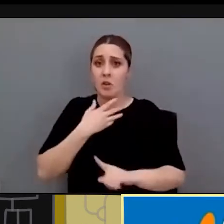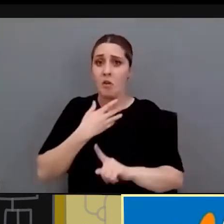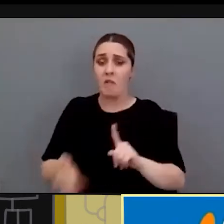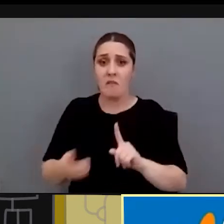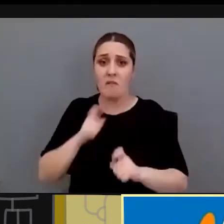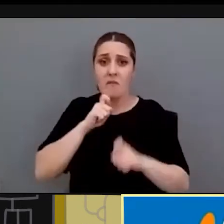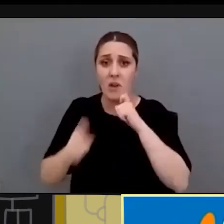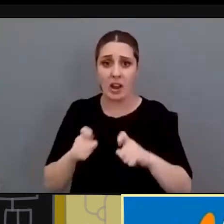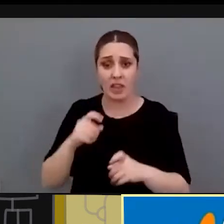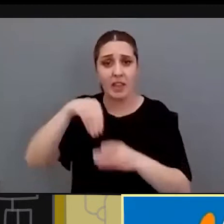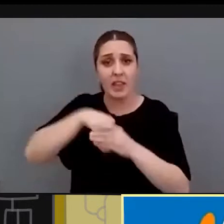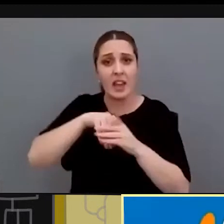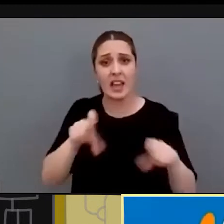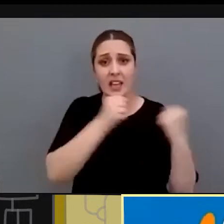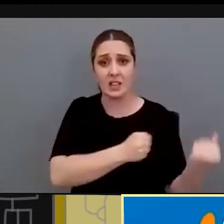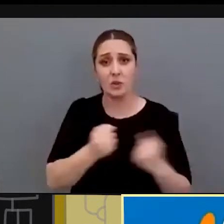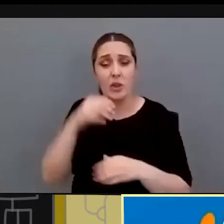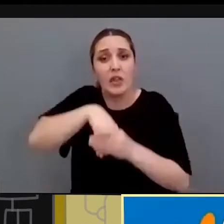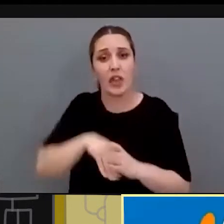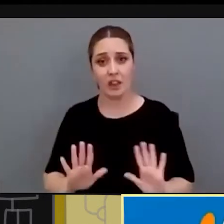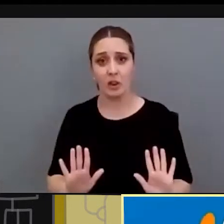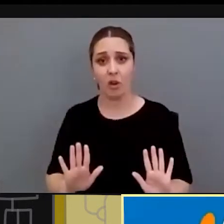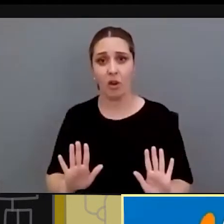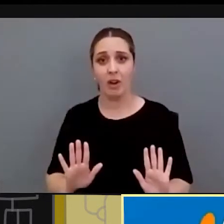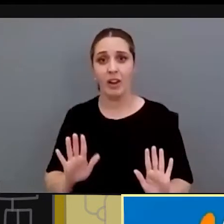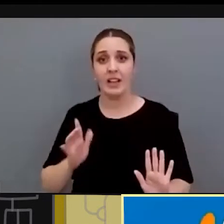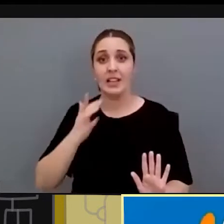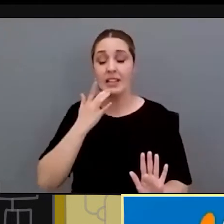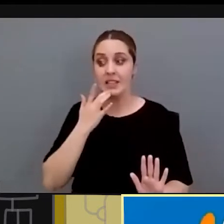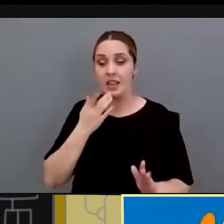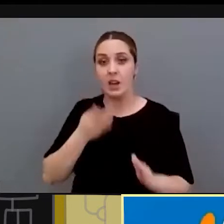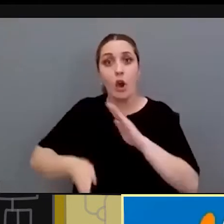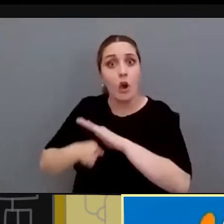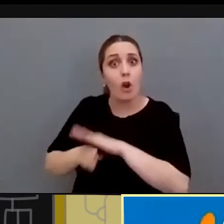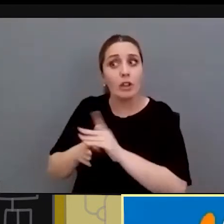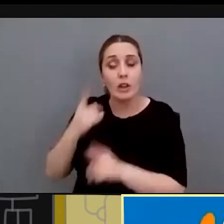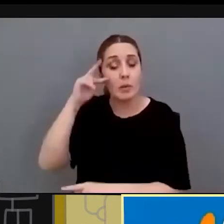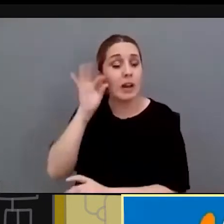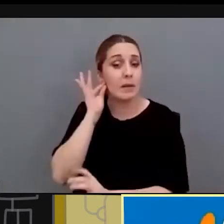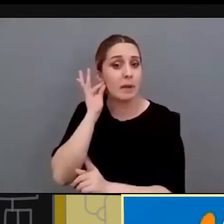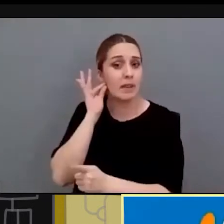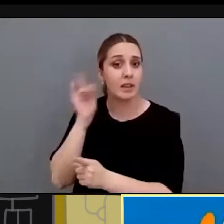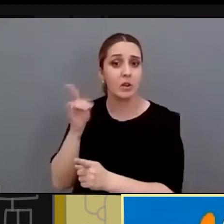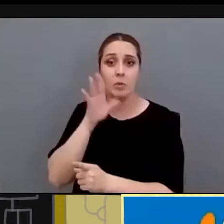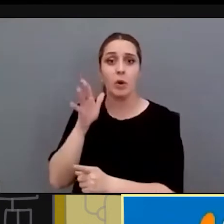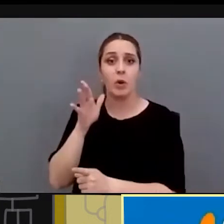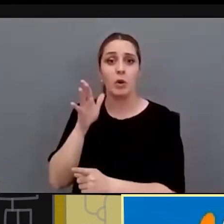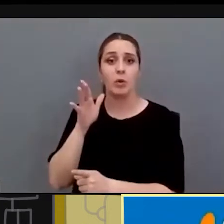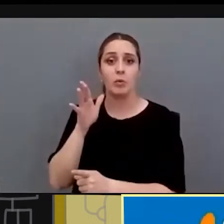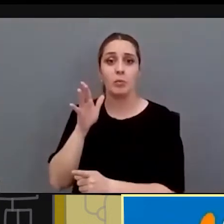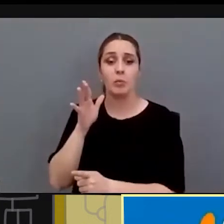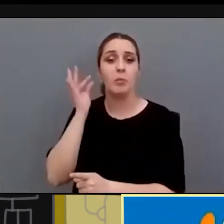institucional ¿vale? entonces mientras no hagamos esto la experiencia de esta mujer que por cierto es una de las mujeres con parálisis